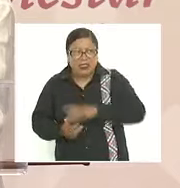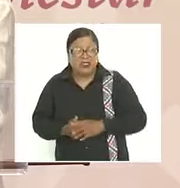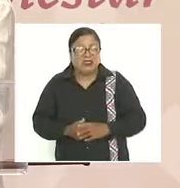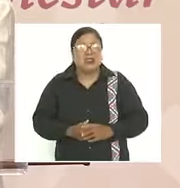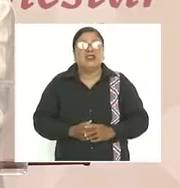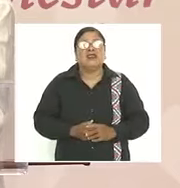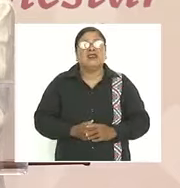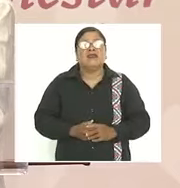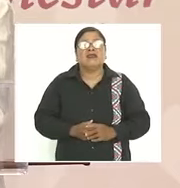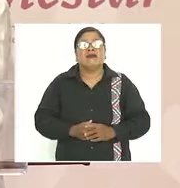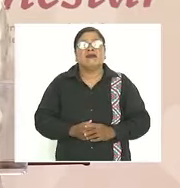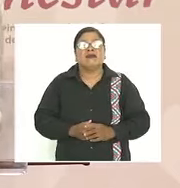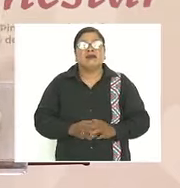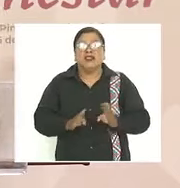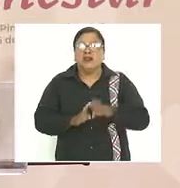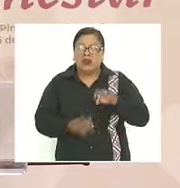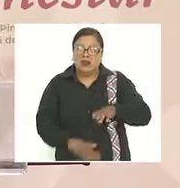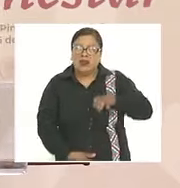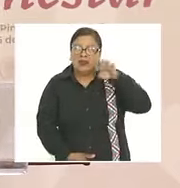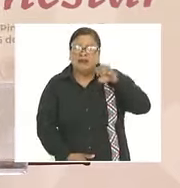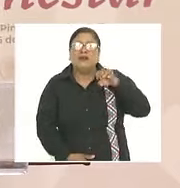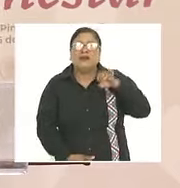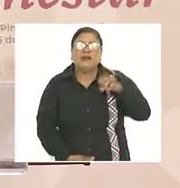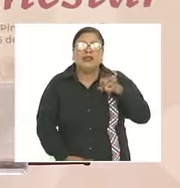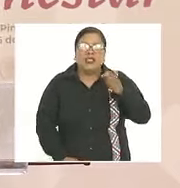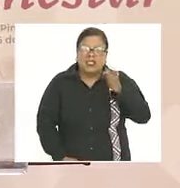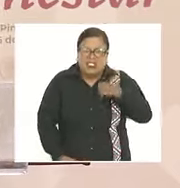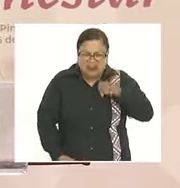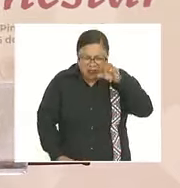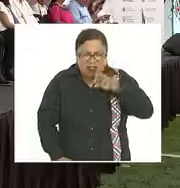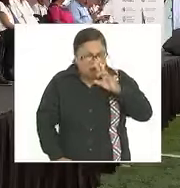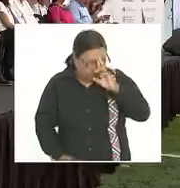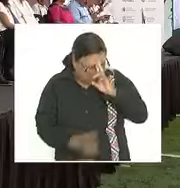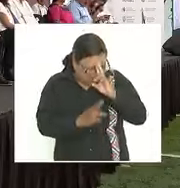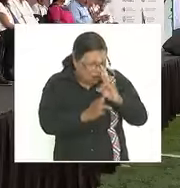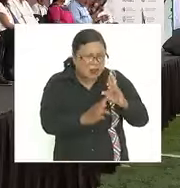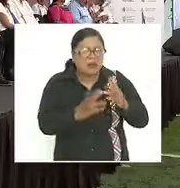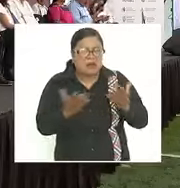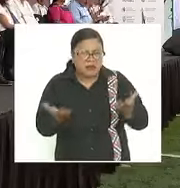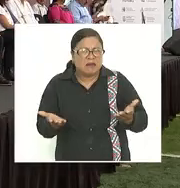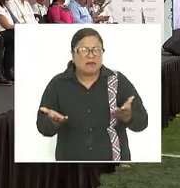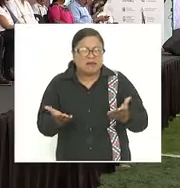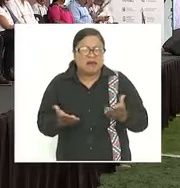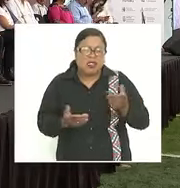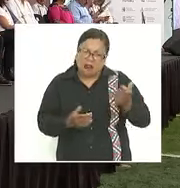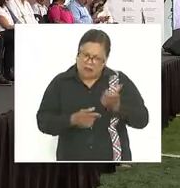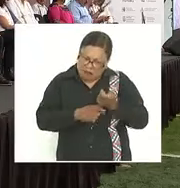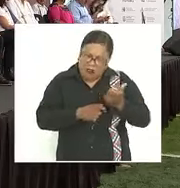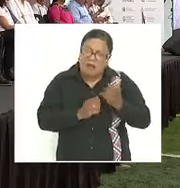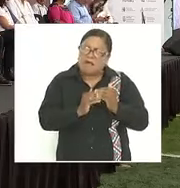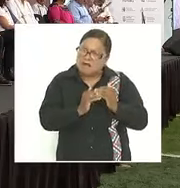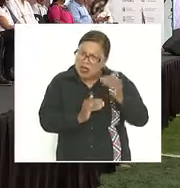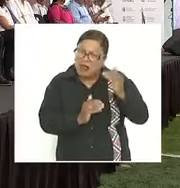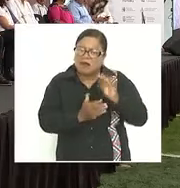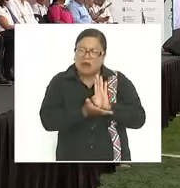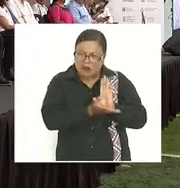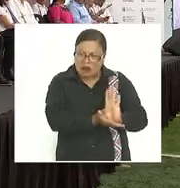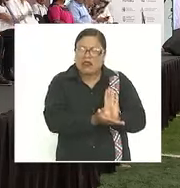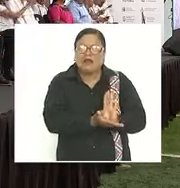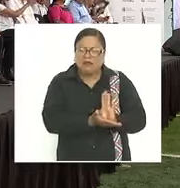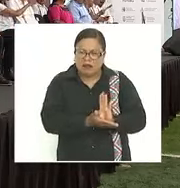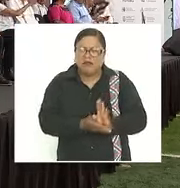de adulto mayor de anciano respetable ya les va a tocar más ya van a poder tener